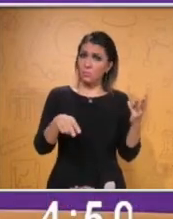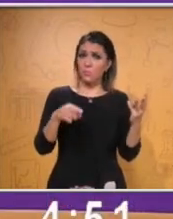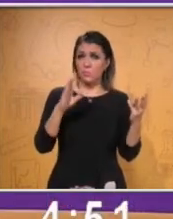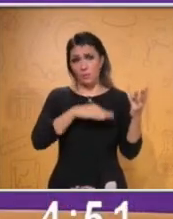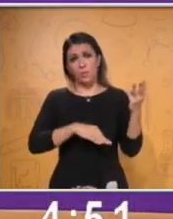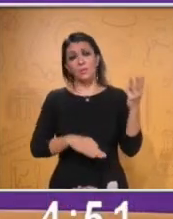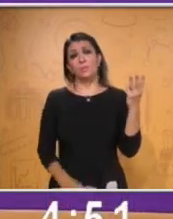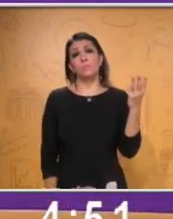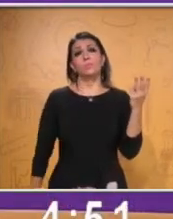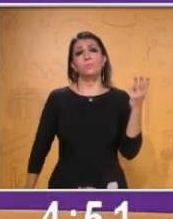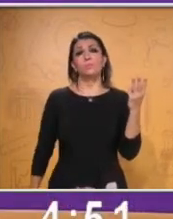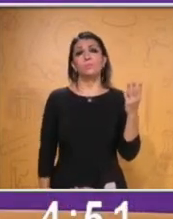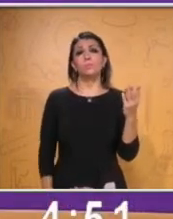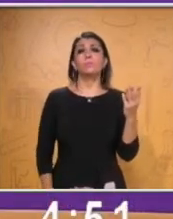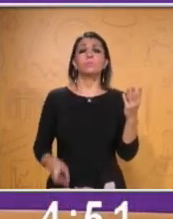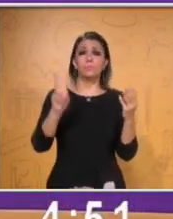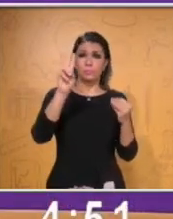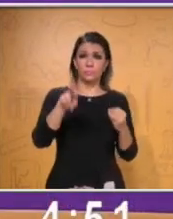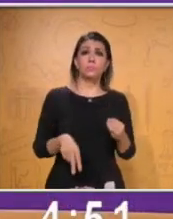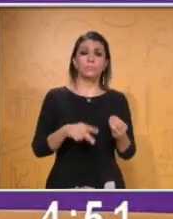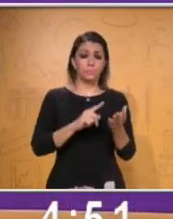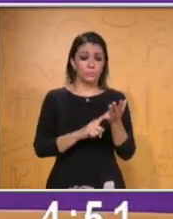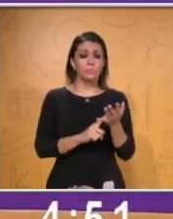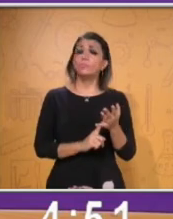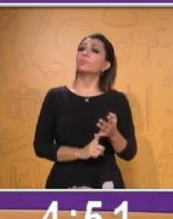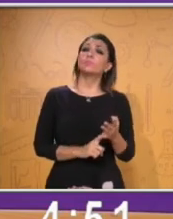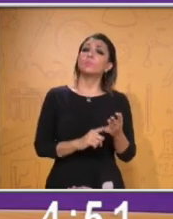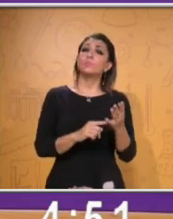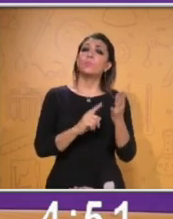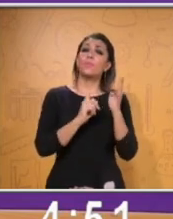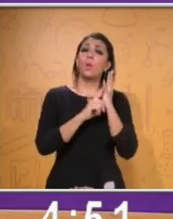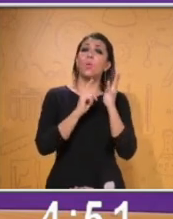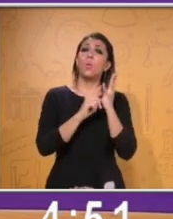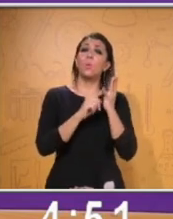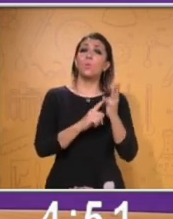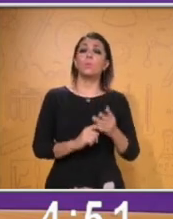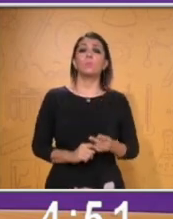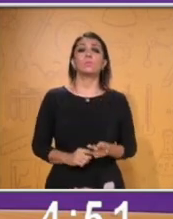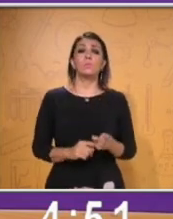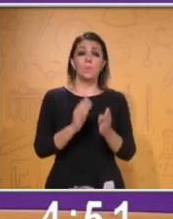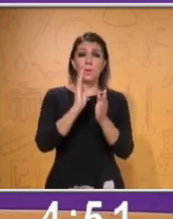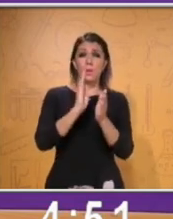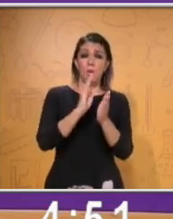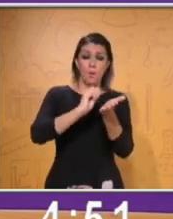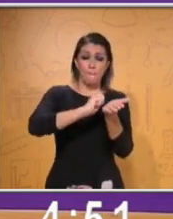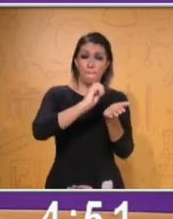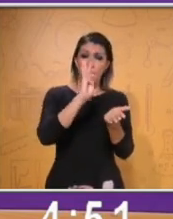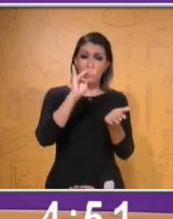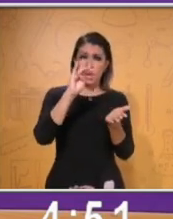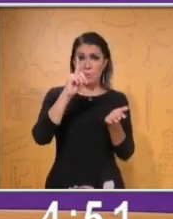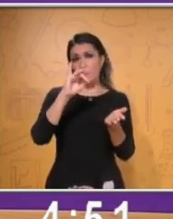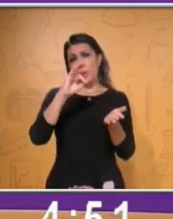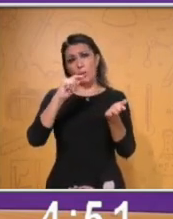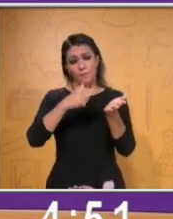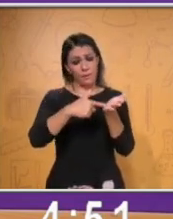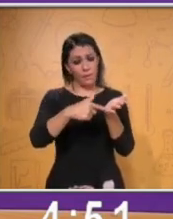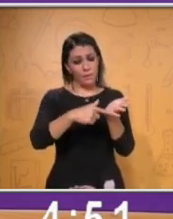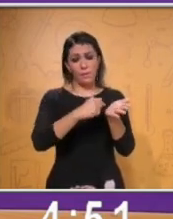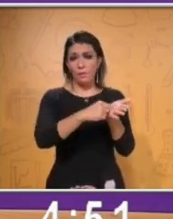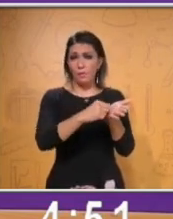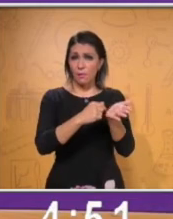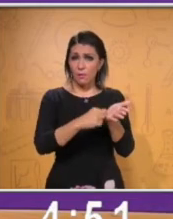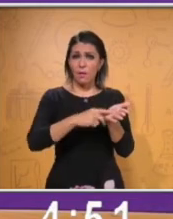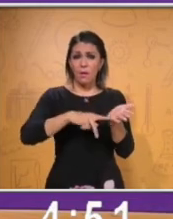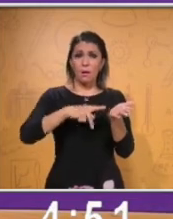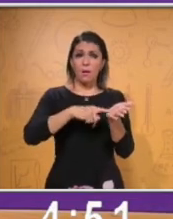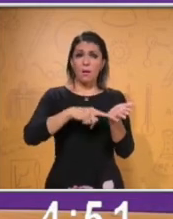La correcta es verdadero. Y la última, number four. The bibliography is the beginning of the text. That's true